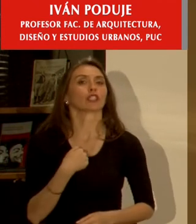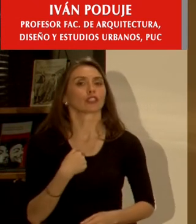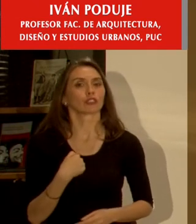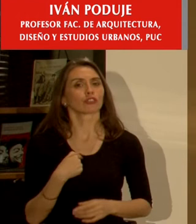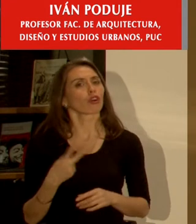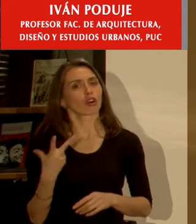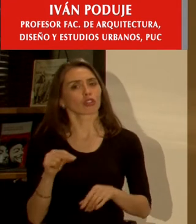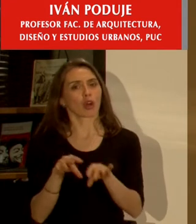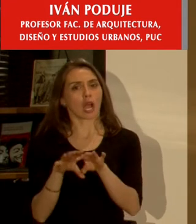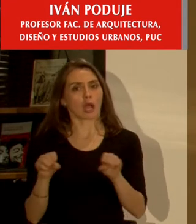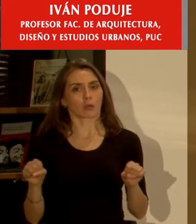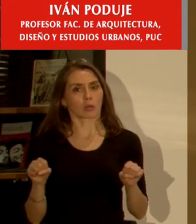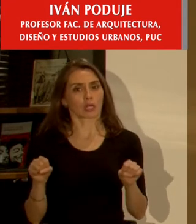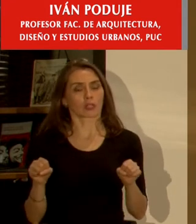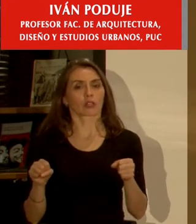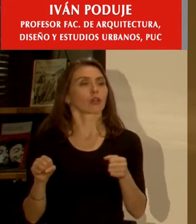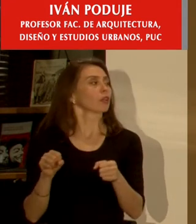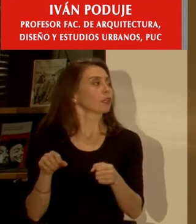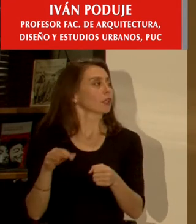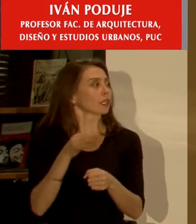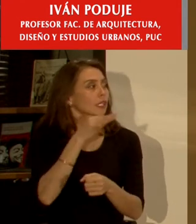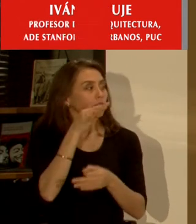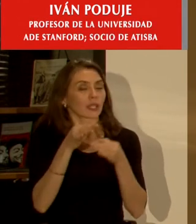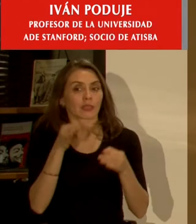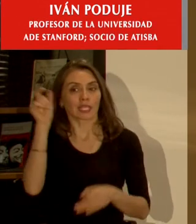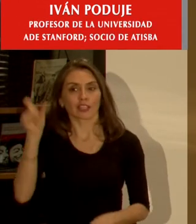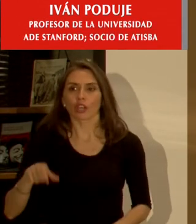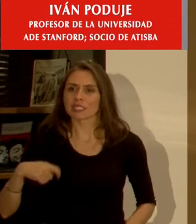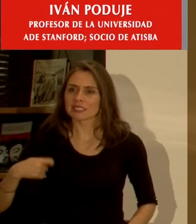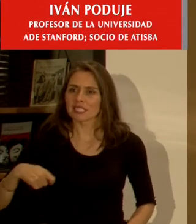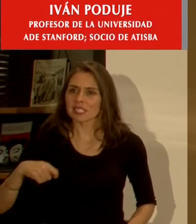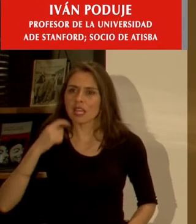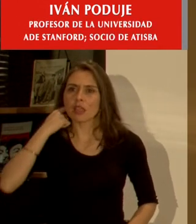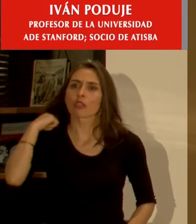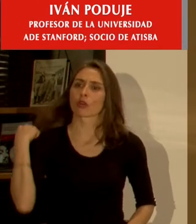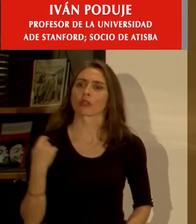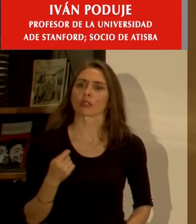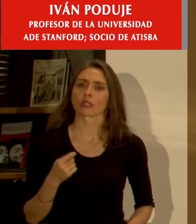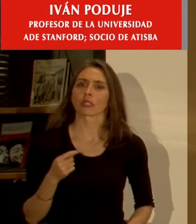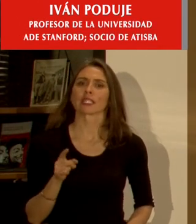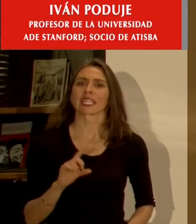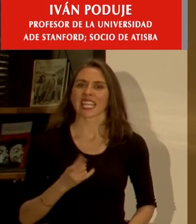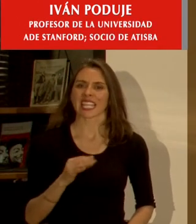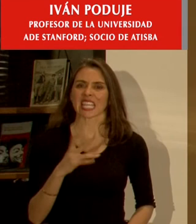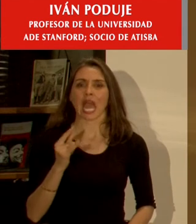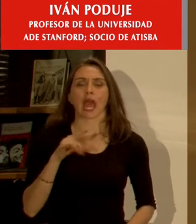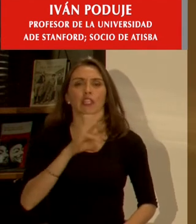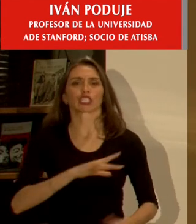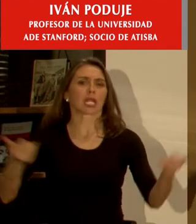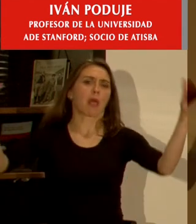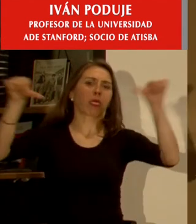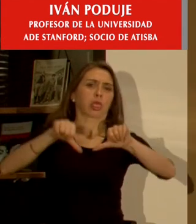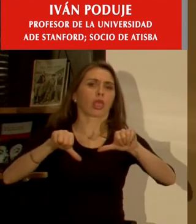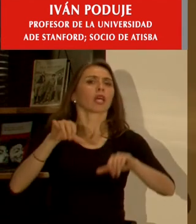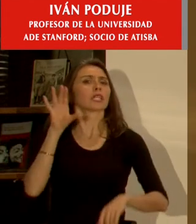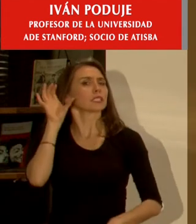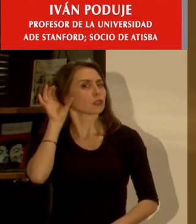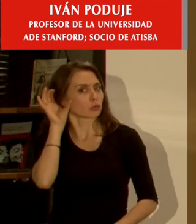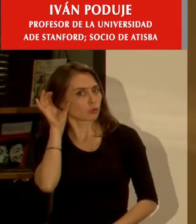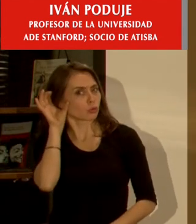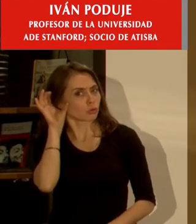bastante en desacuerdo con la presentación que hizo el senador no sé si estará el senador todavía respecto a que estamos en el suelo uno escucha la verdad